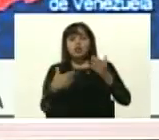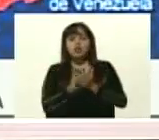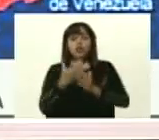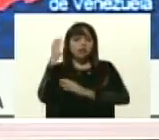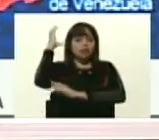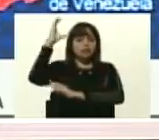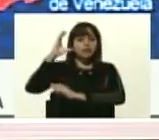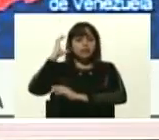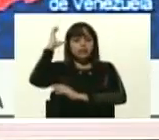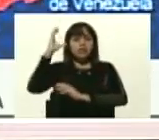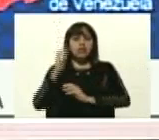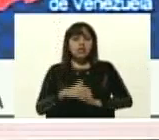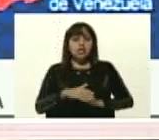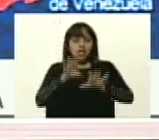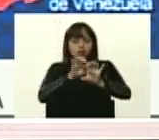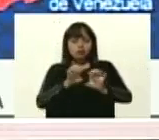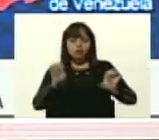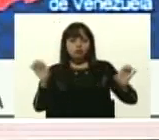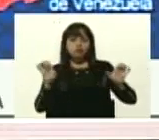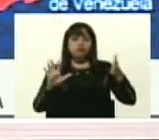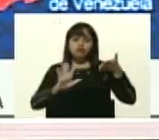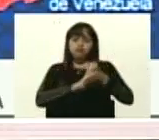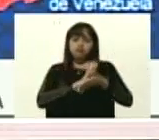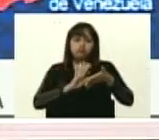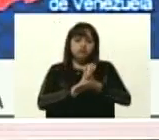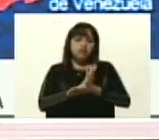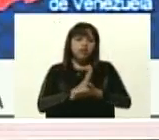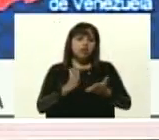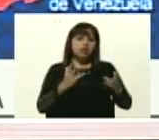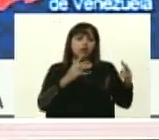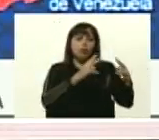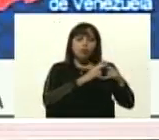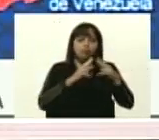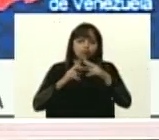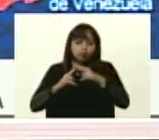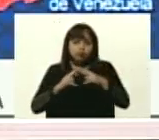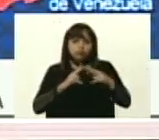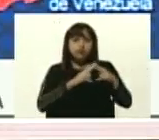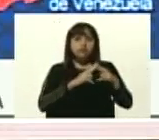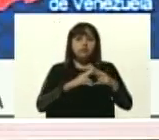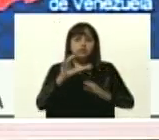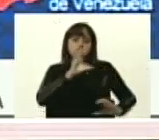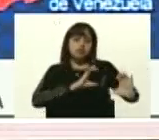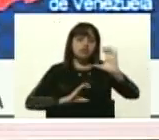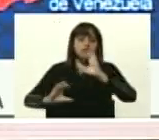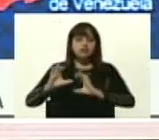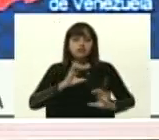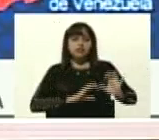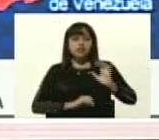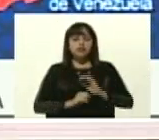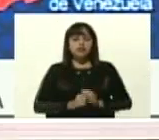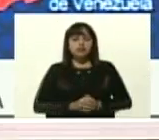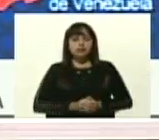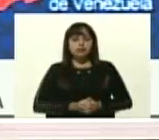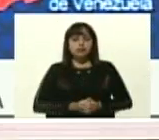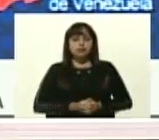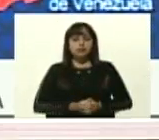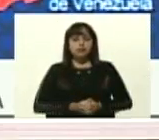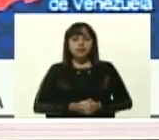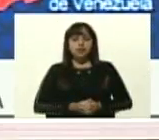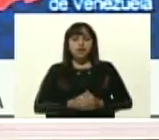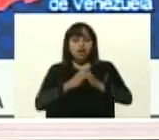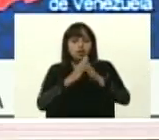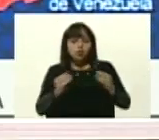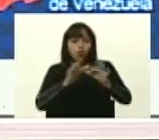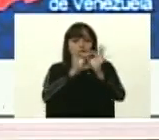capacidades de educación, conocimiento y ciencia en todas sus